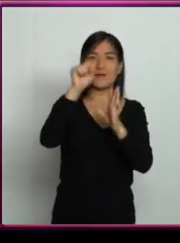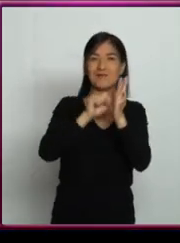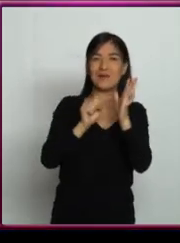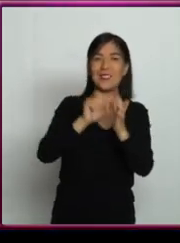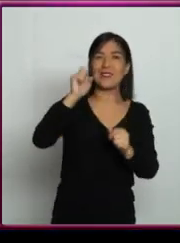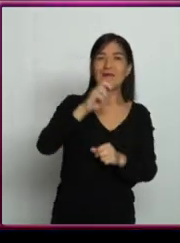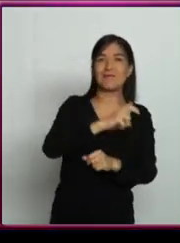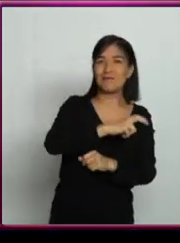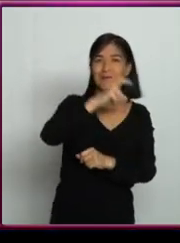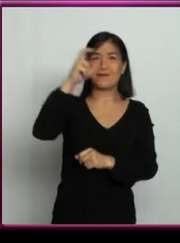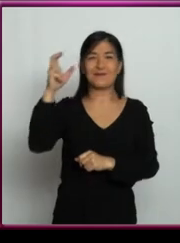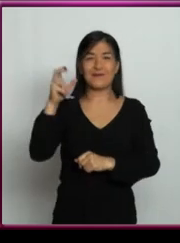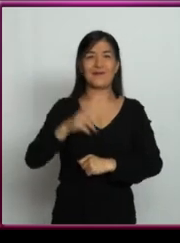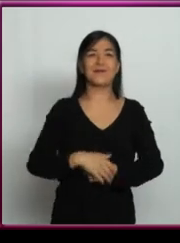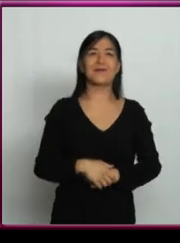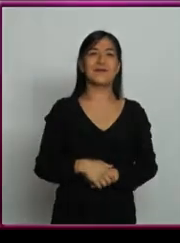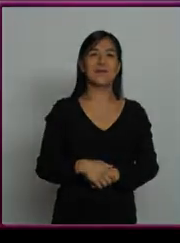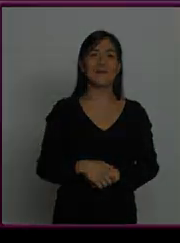planetario.